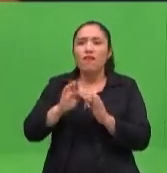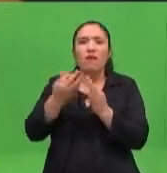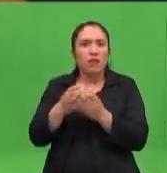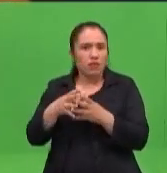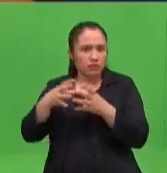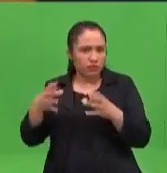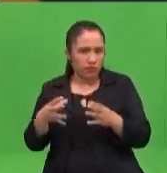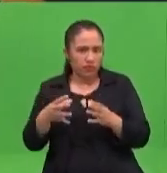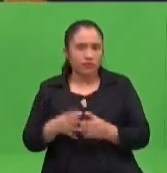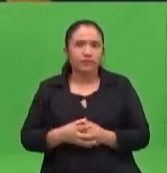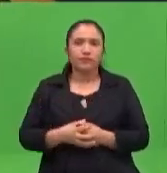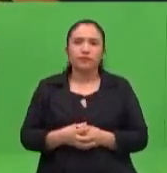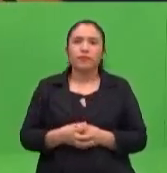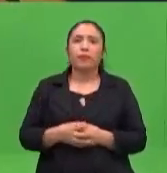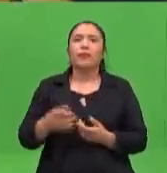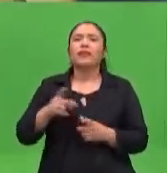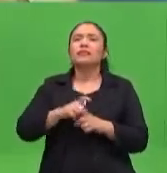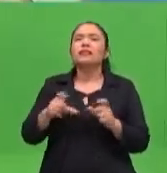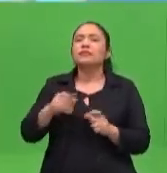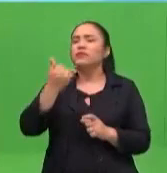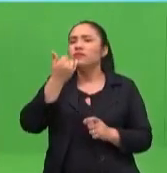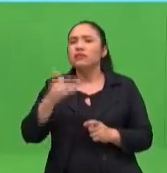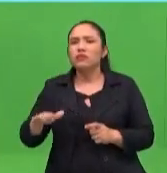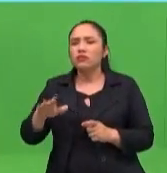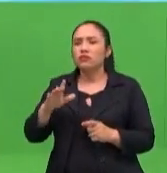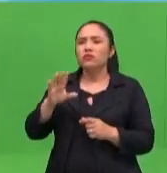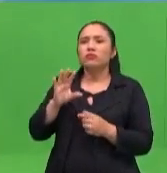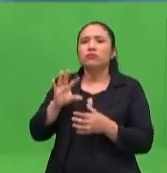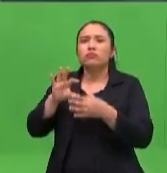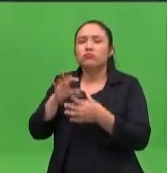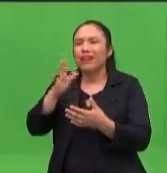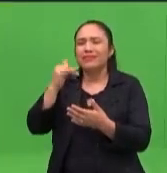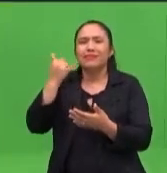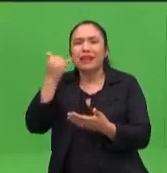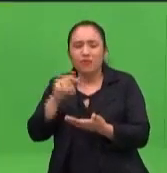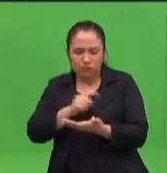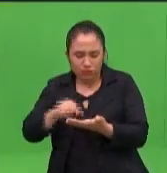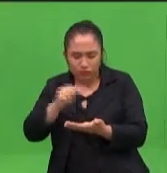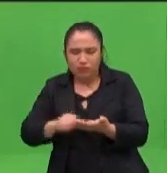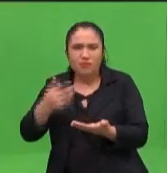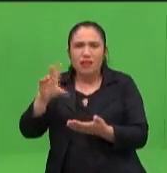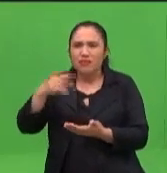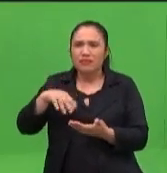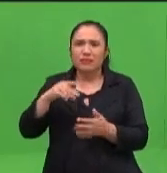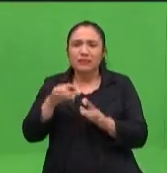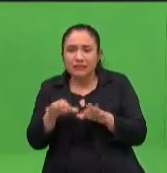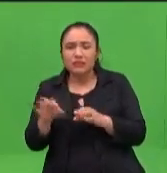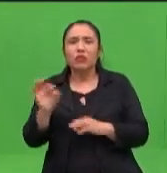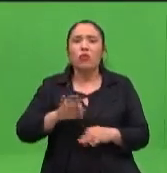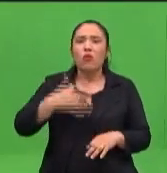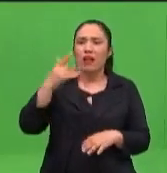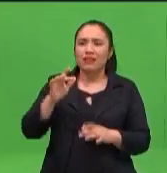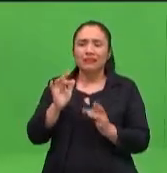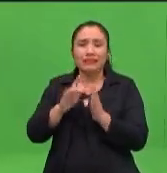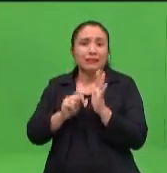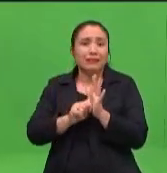La vinculación de los pequeños con la tecnología. Las plataformas están, los teléfonos celulares aparecen hoy y rumpen con mucha fuerza. Los